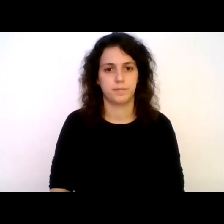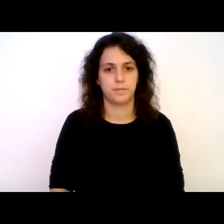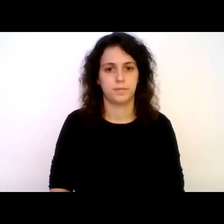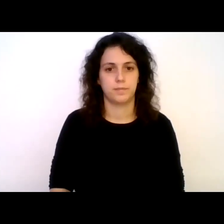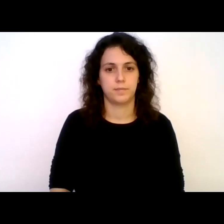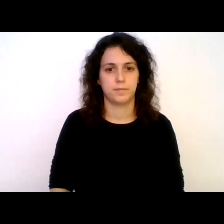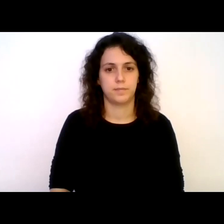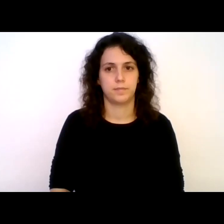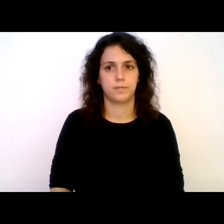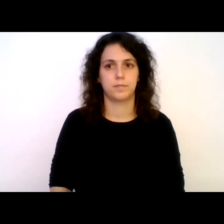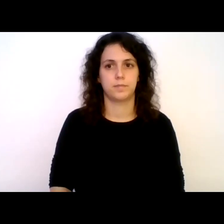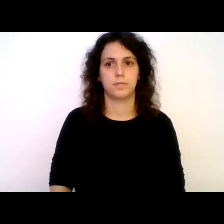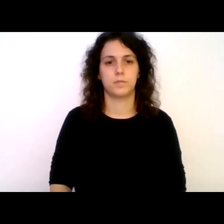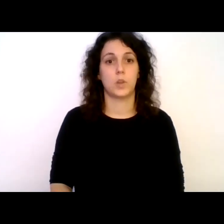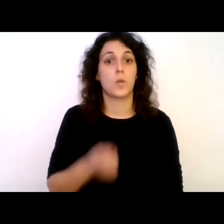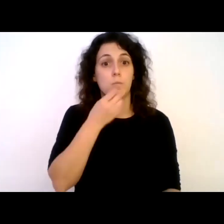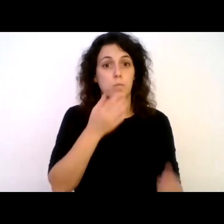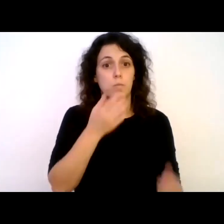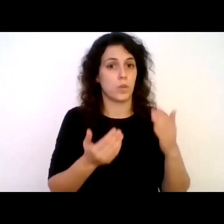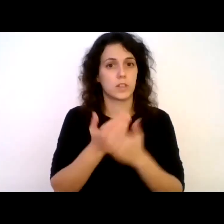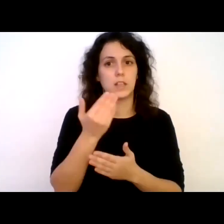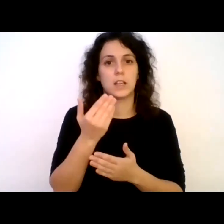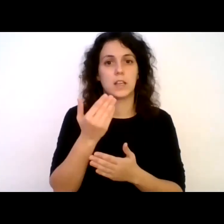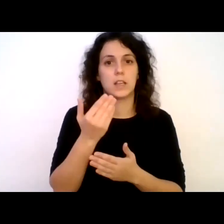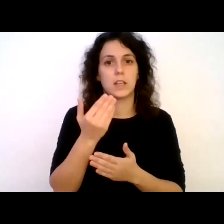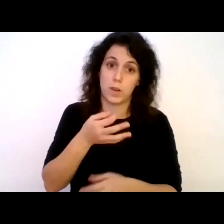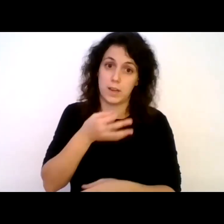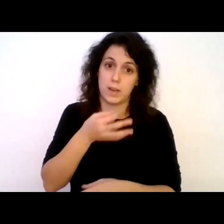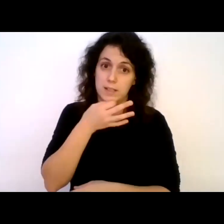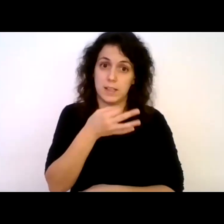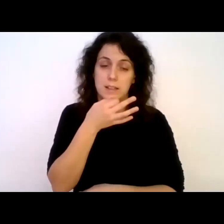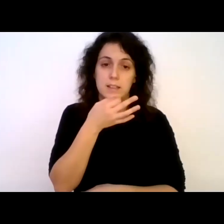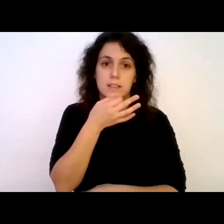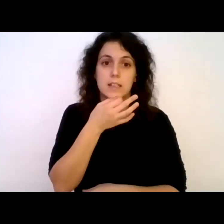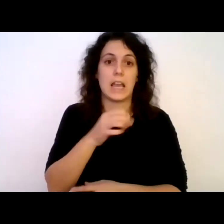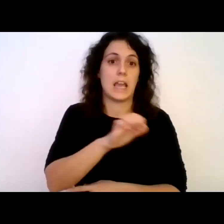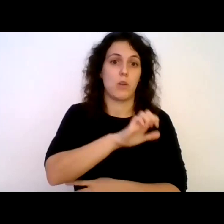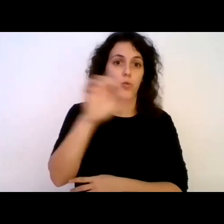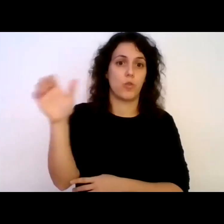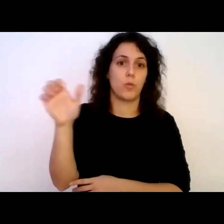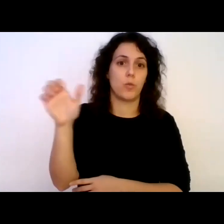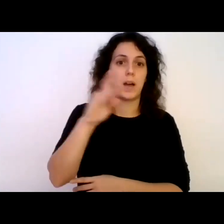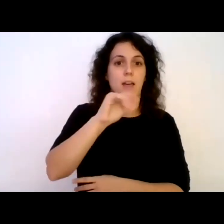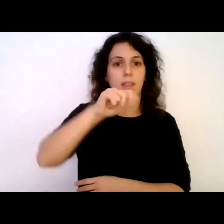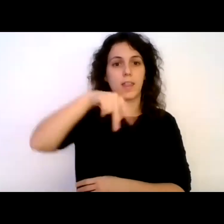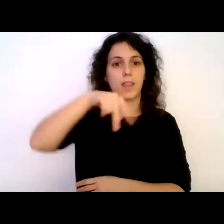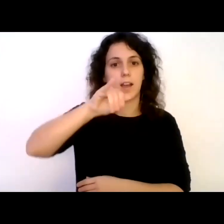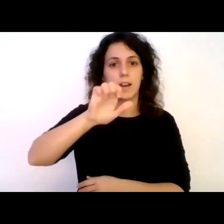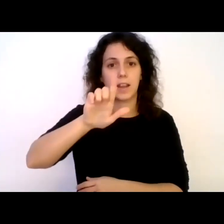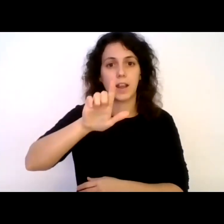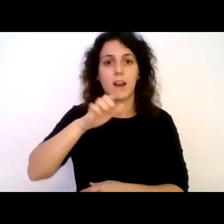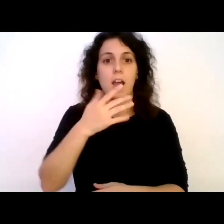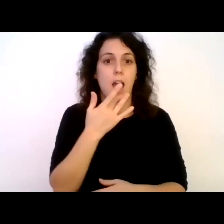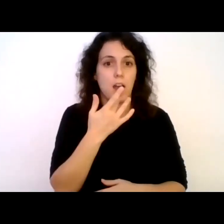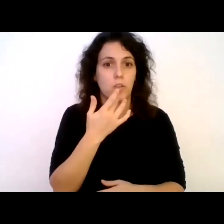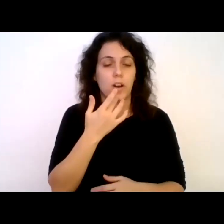ahí estamos bueno muy buenos días buenas tardes por Europa Daniel Zuber desde en este momento viviendo